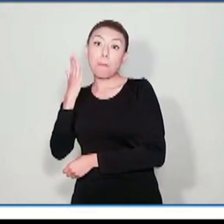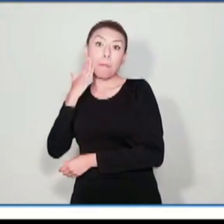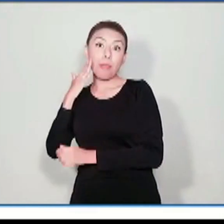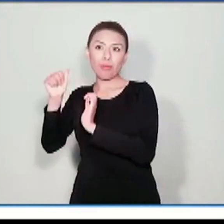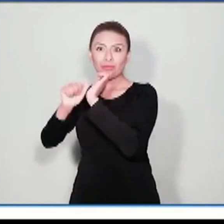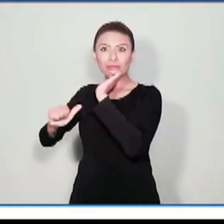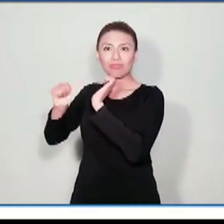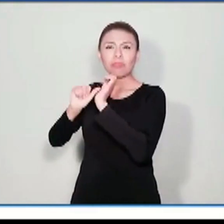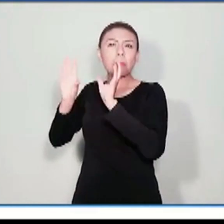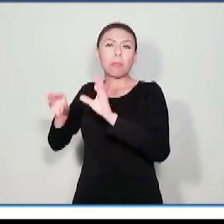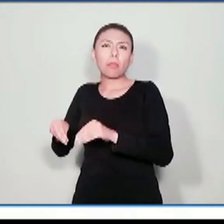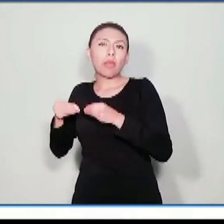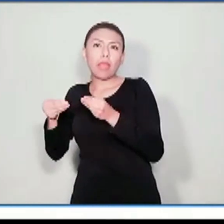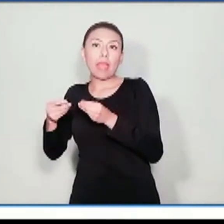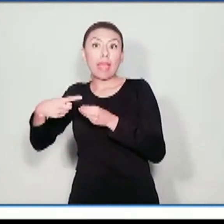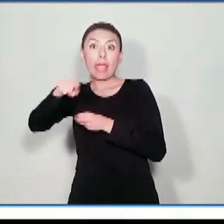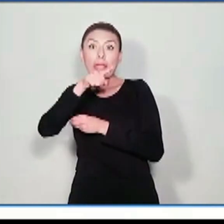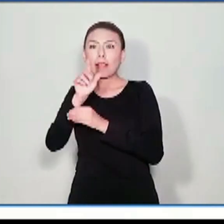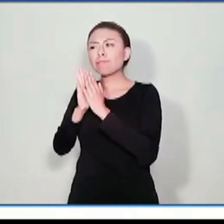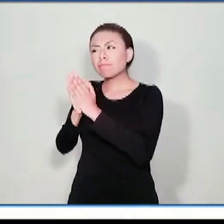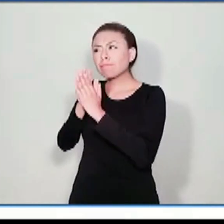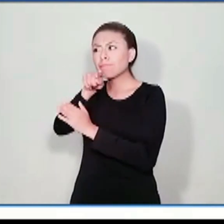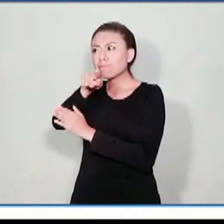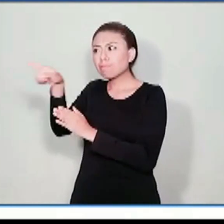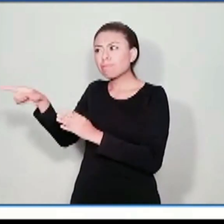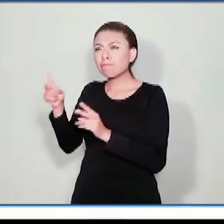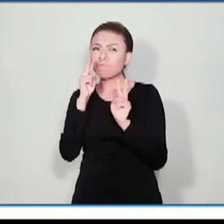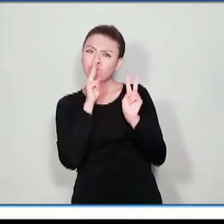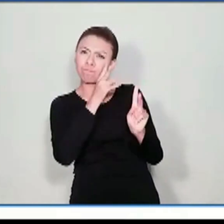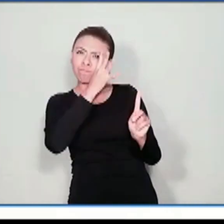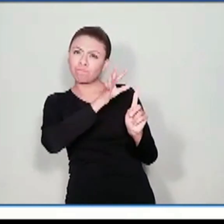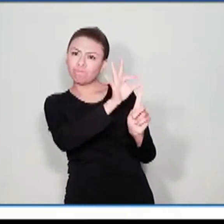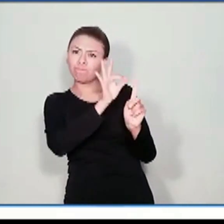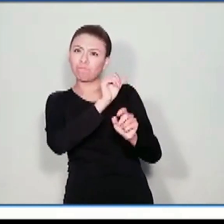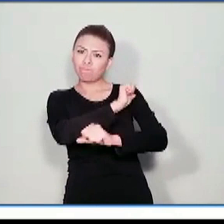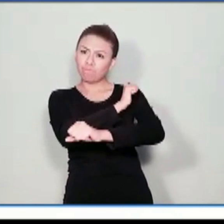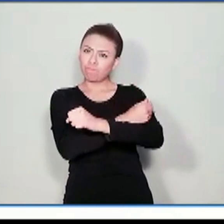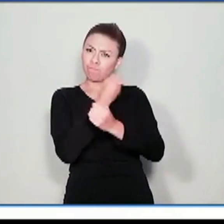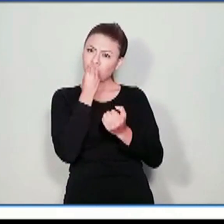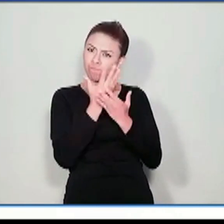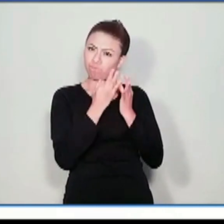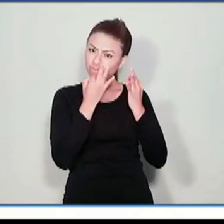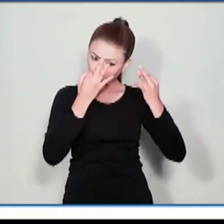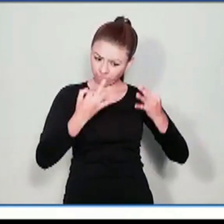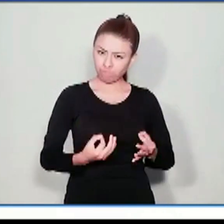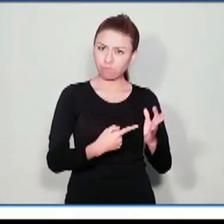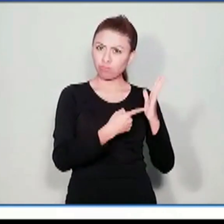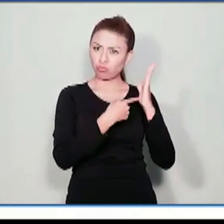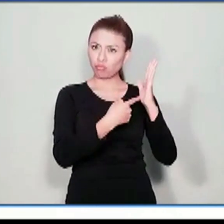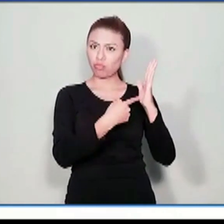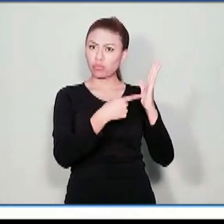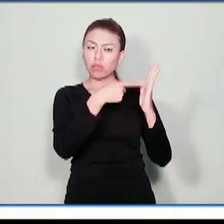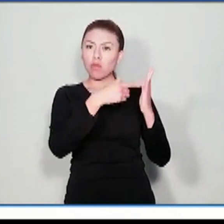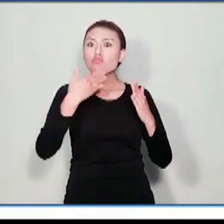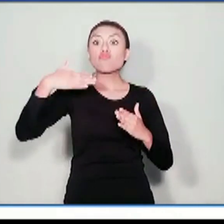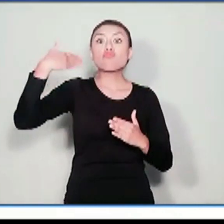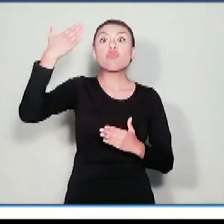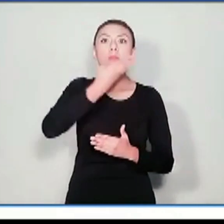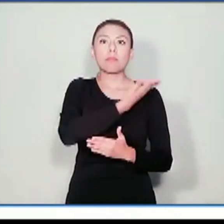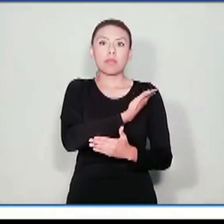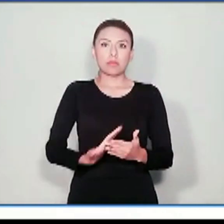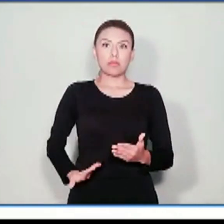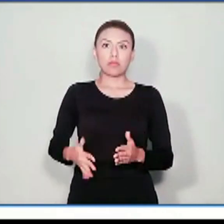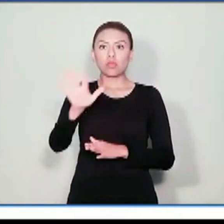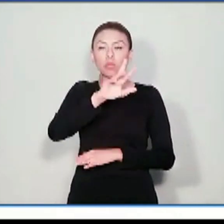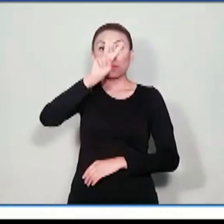hermanos porque considera que, al elegir a las autoridades, decidimos el presente y el